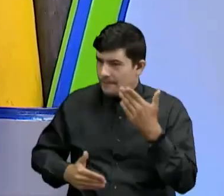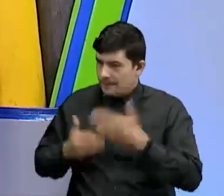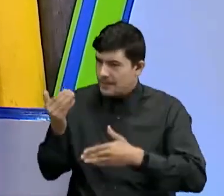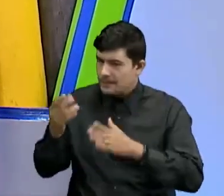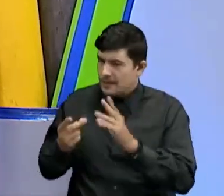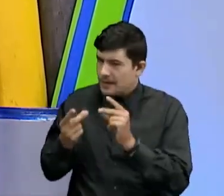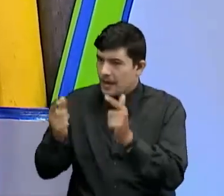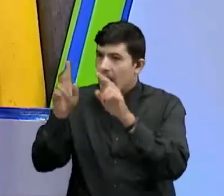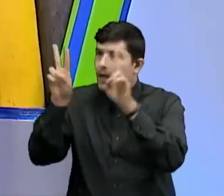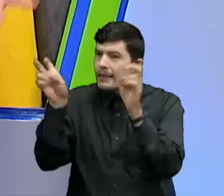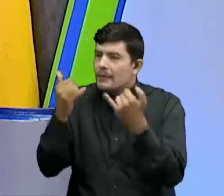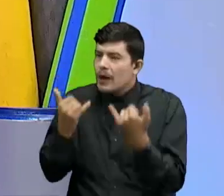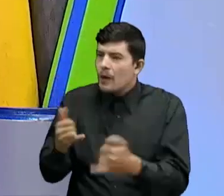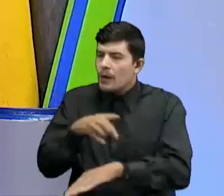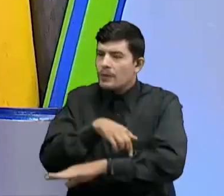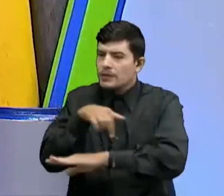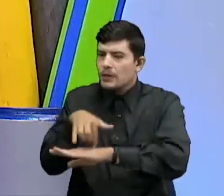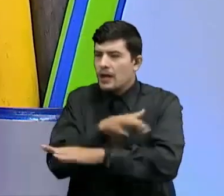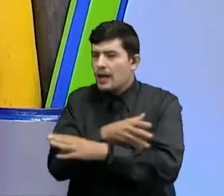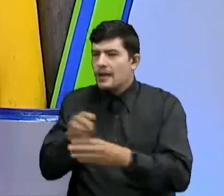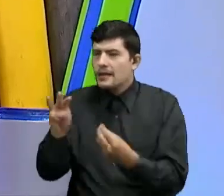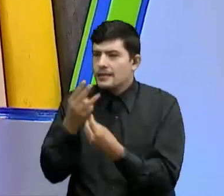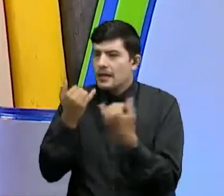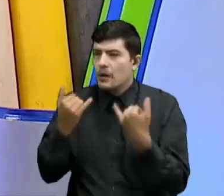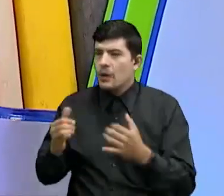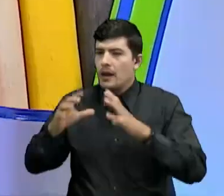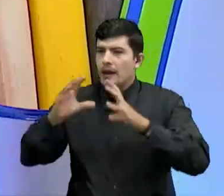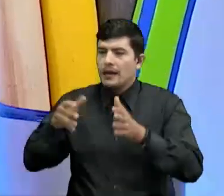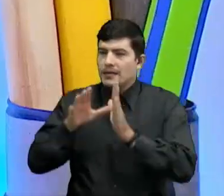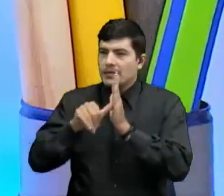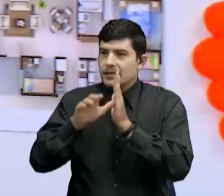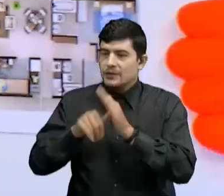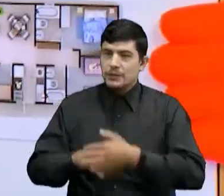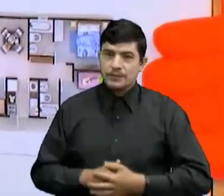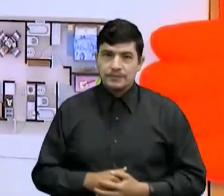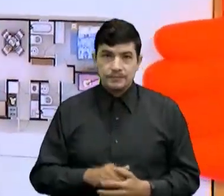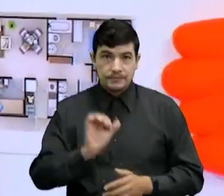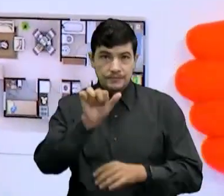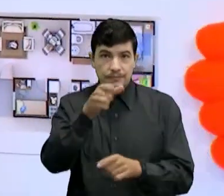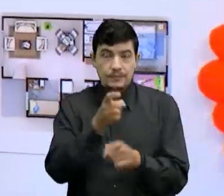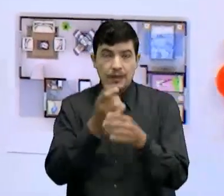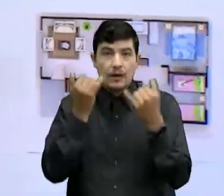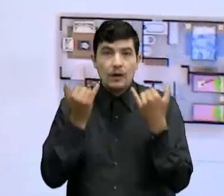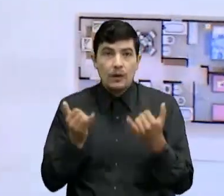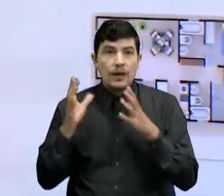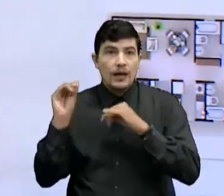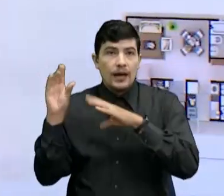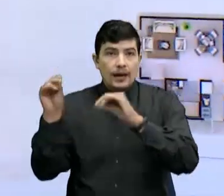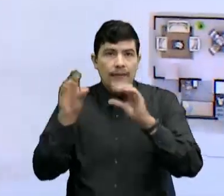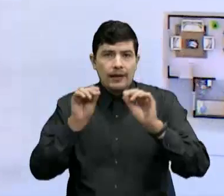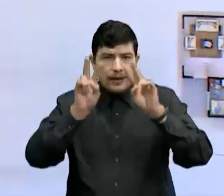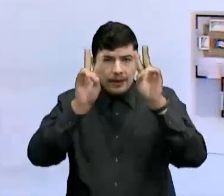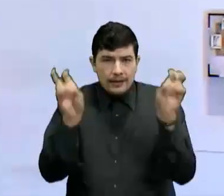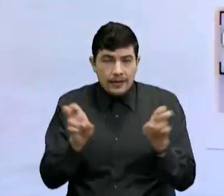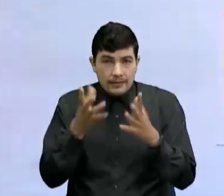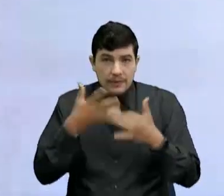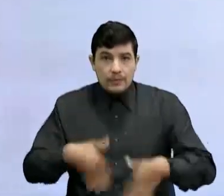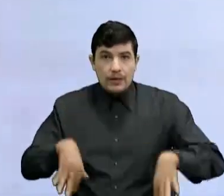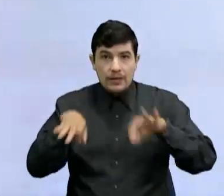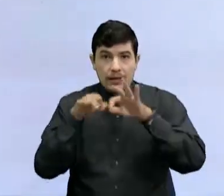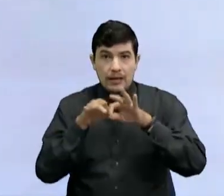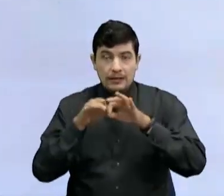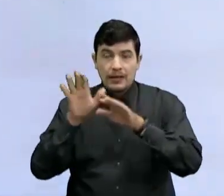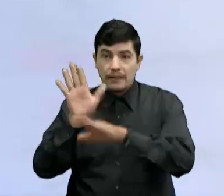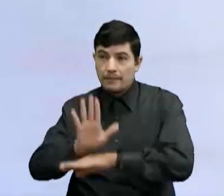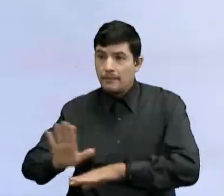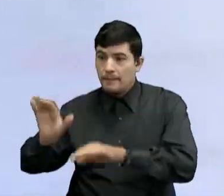¿Cuál es el tema Para los chicos De Prescolora Tercero En esta clase de refuerzo? Bueno Ariana Hoy vamos a estar hablando Algo muy importante Que son los mapas